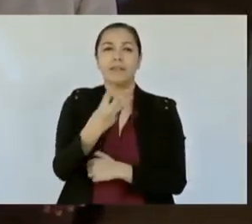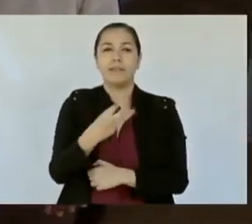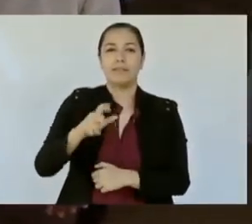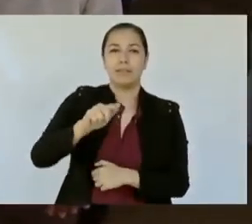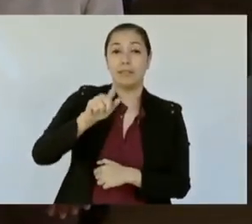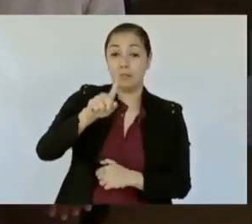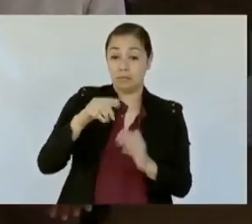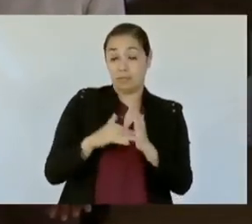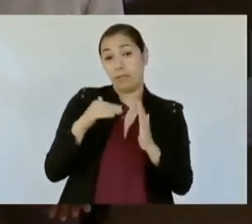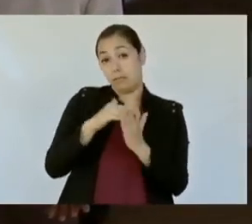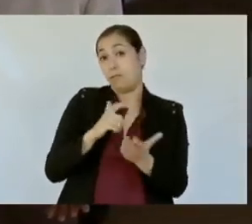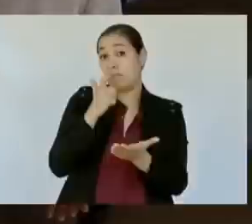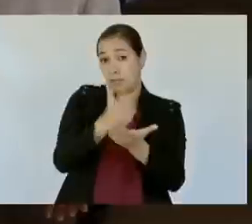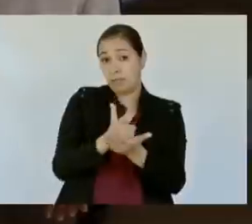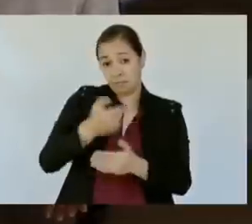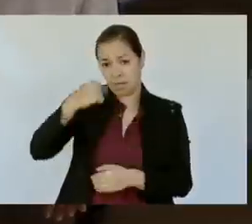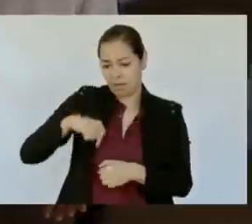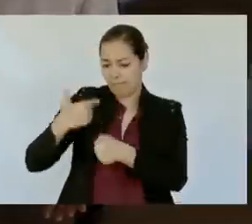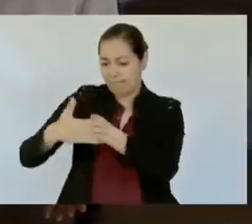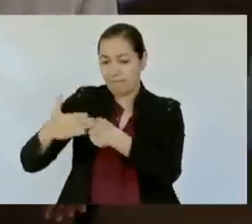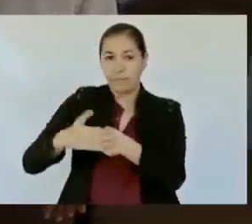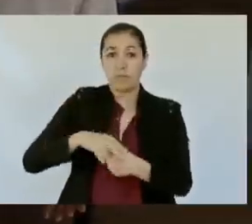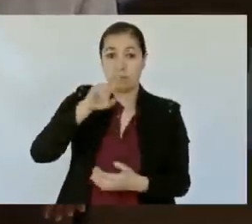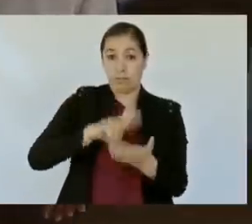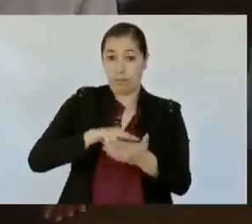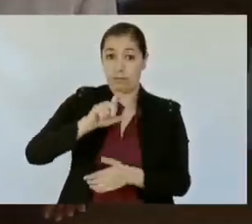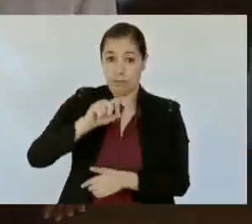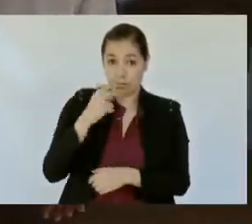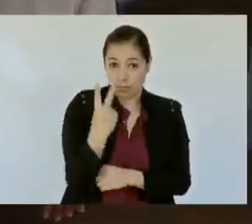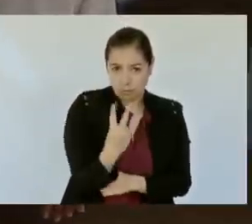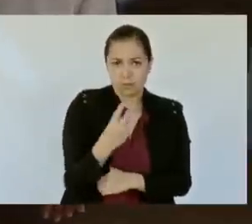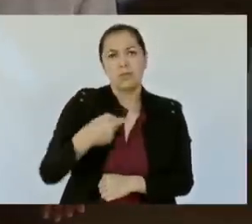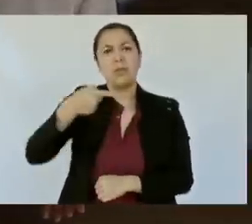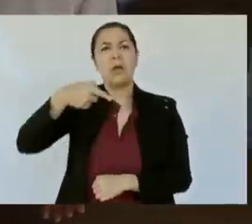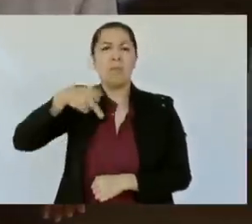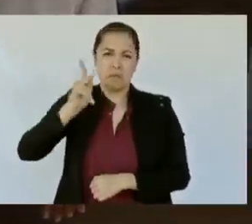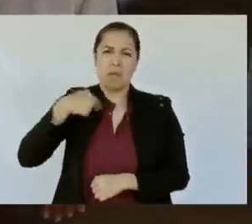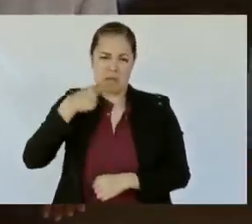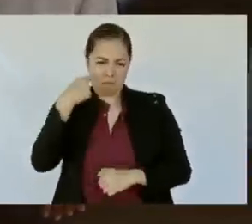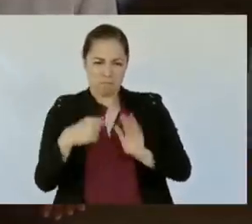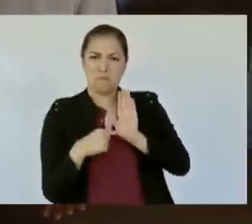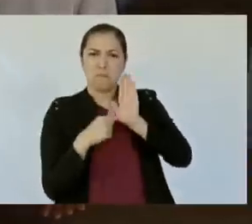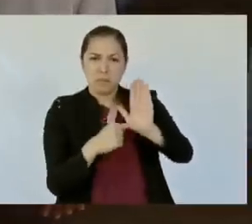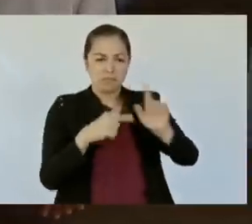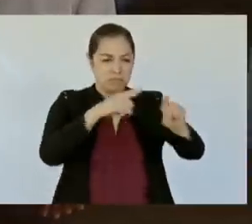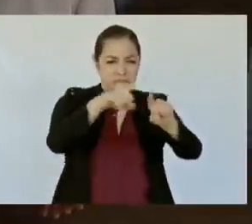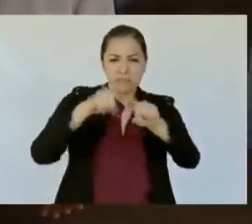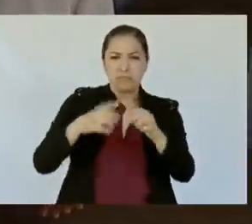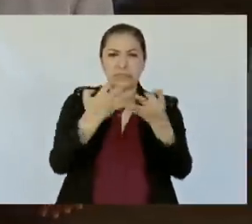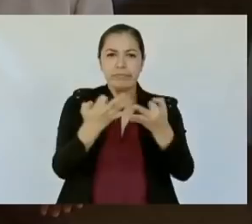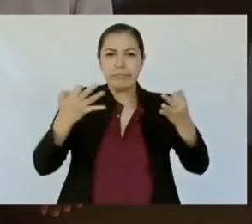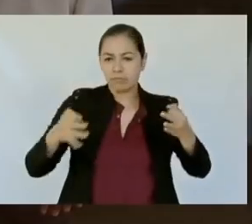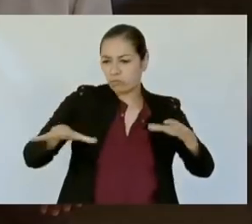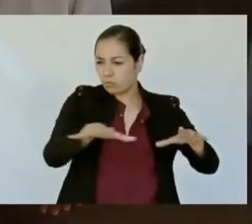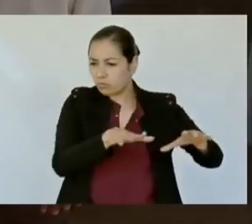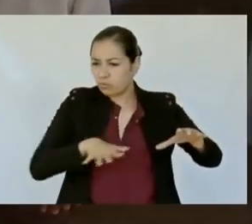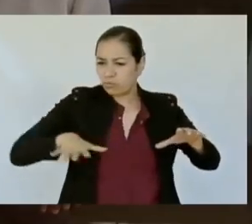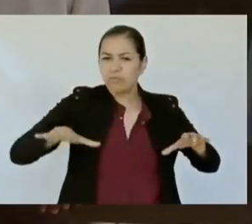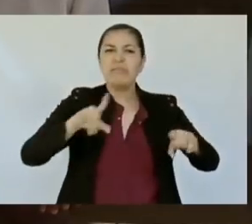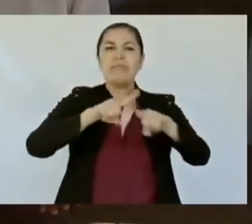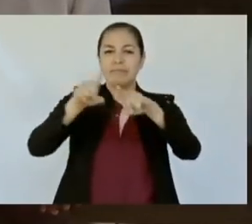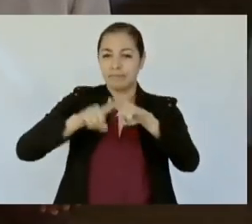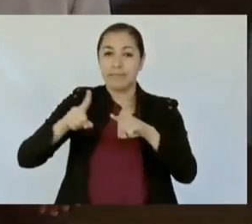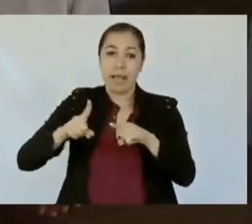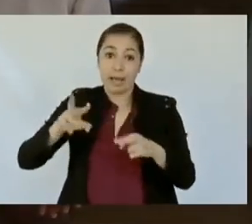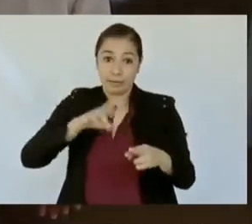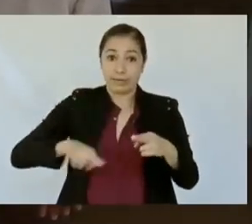para el 2022. Pero aquí podemos ver la integración territorial que va a tener, sobre todo, la región minera